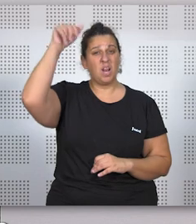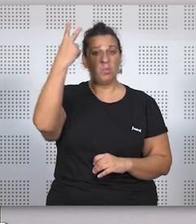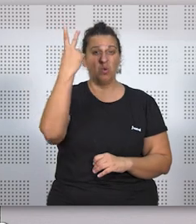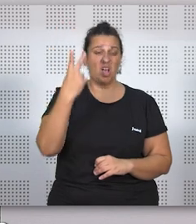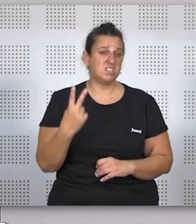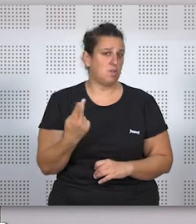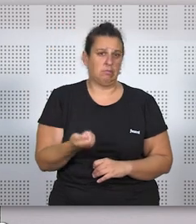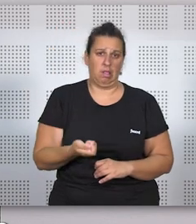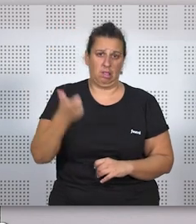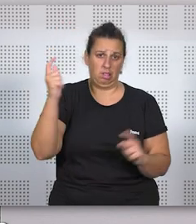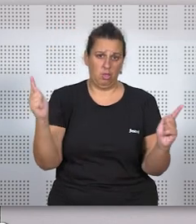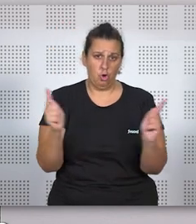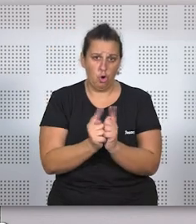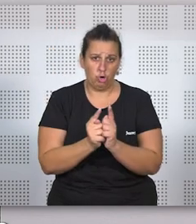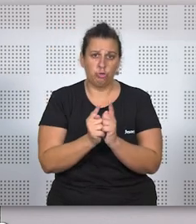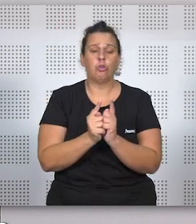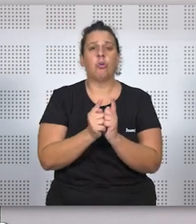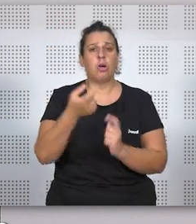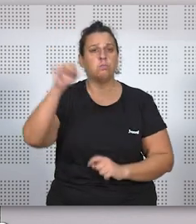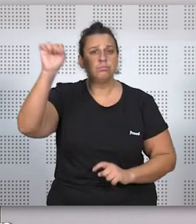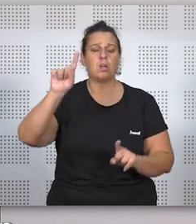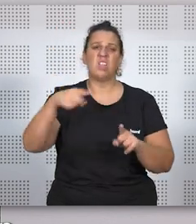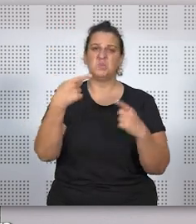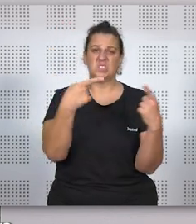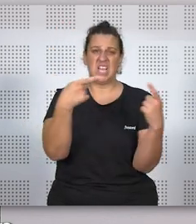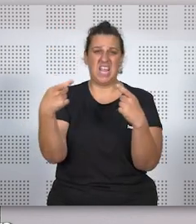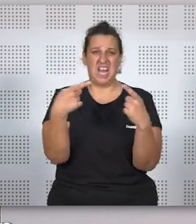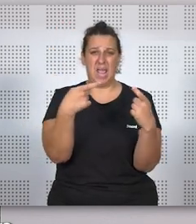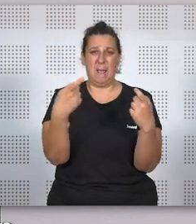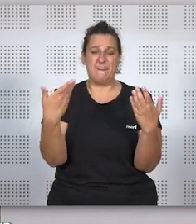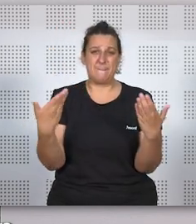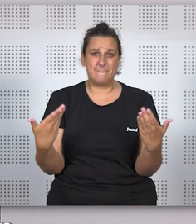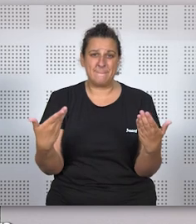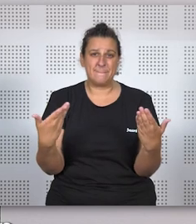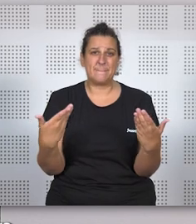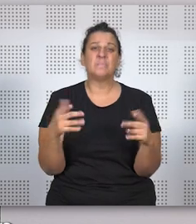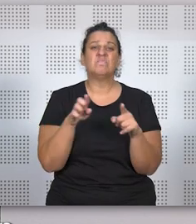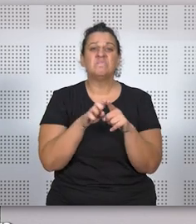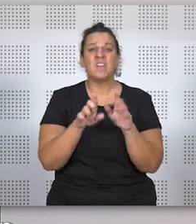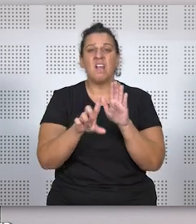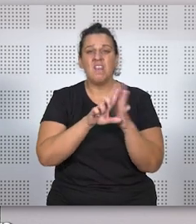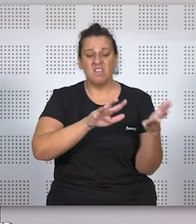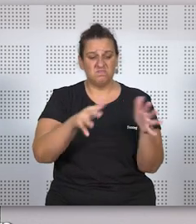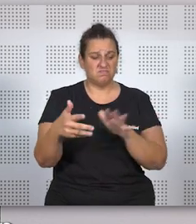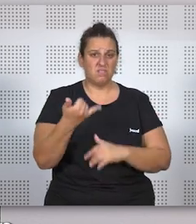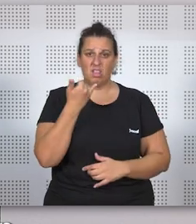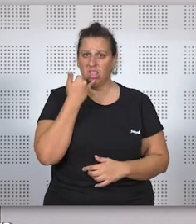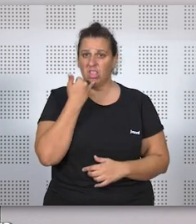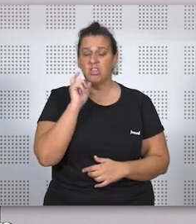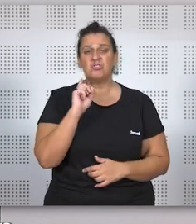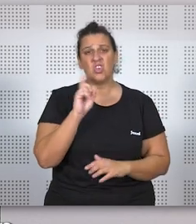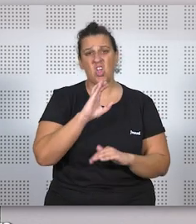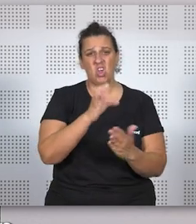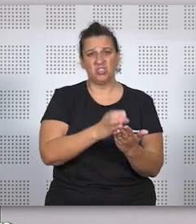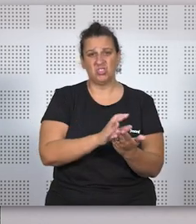tiempo, se produjo el alzamiento, luego la guerra, y que no se pudo desarrollar mucha de esta legislación, quedó solamente